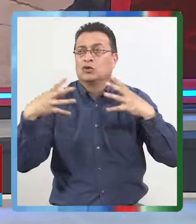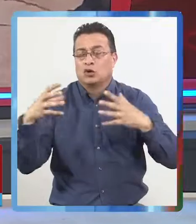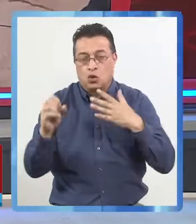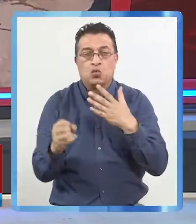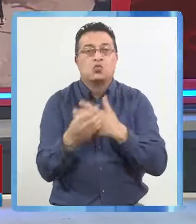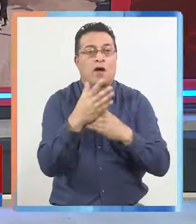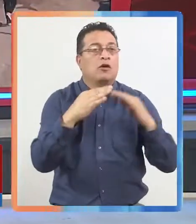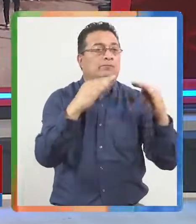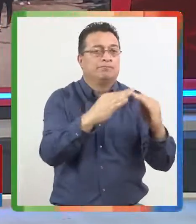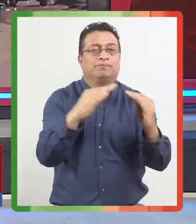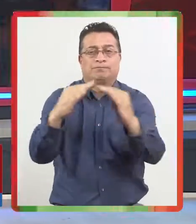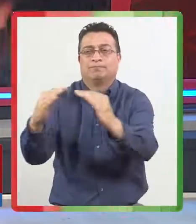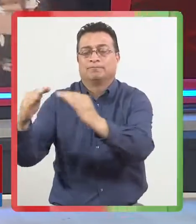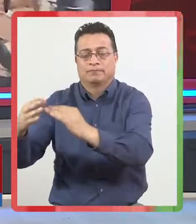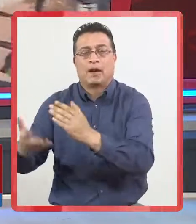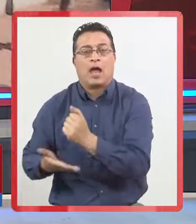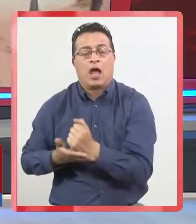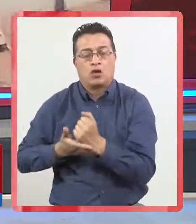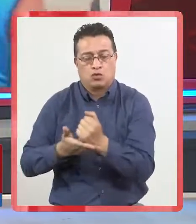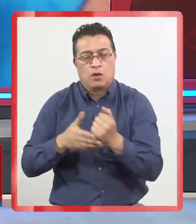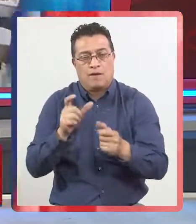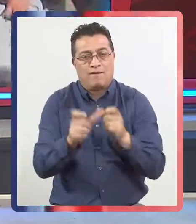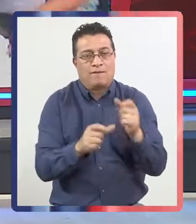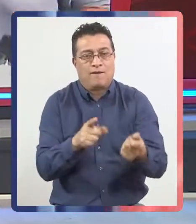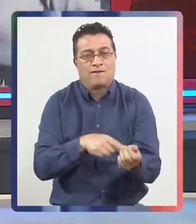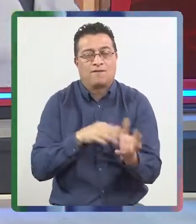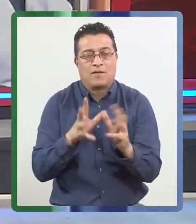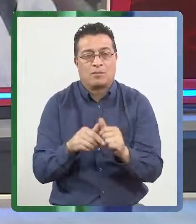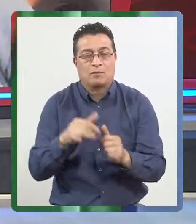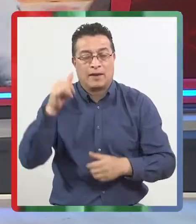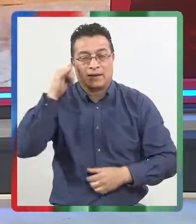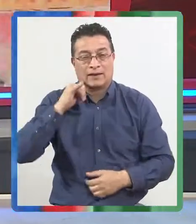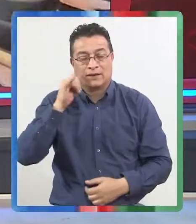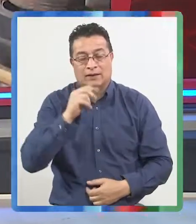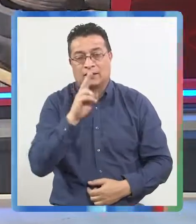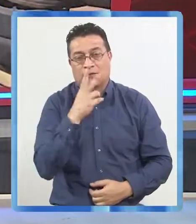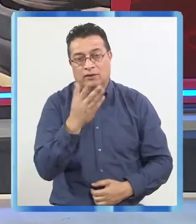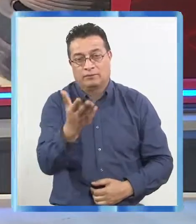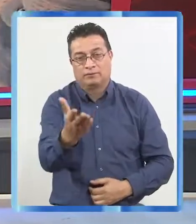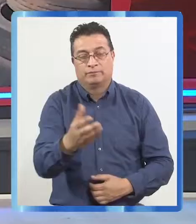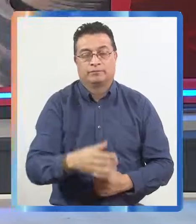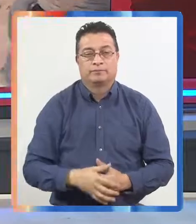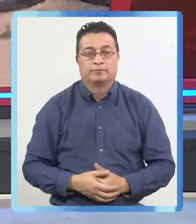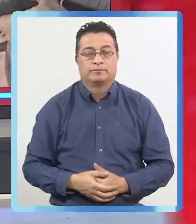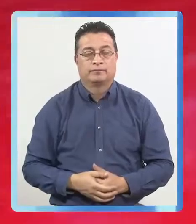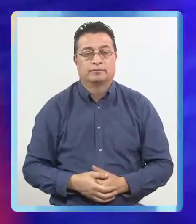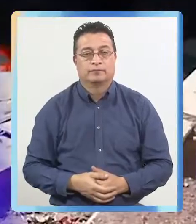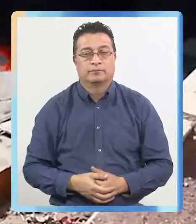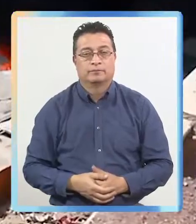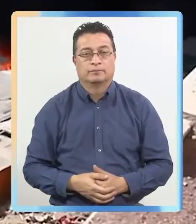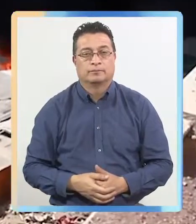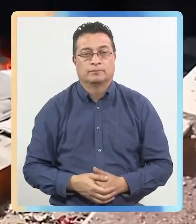obligado a gestionar nuevos recintos y más colaboración con las familias afectadas. Iquique Televisión con esta nota.